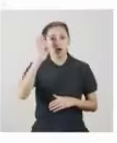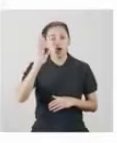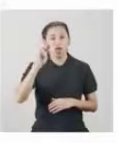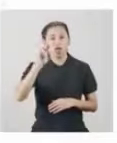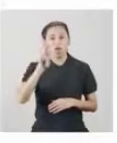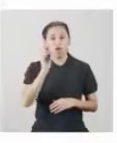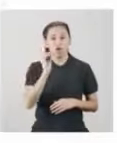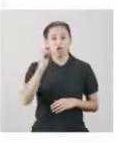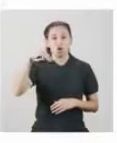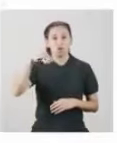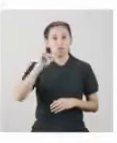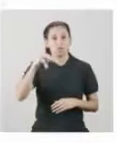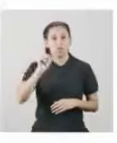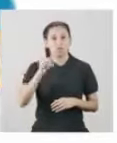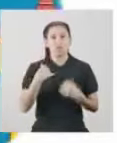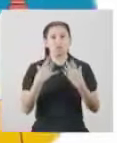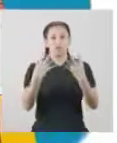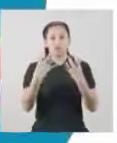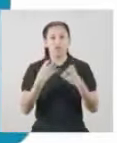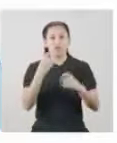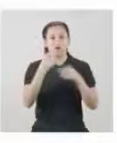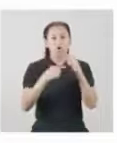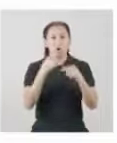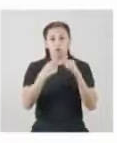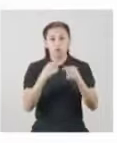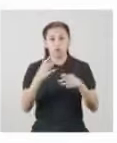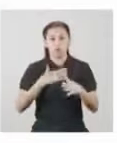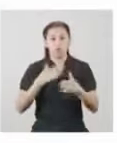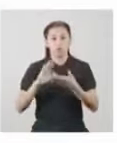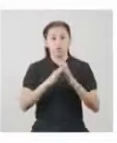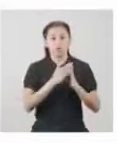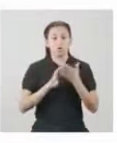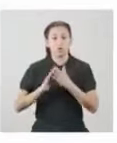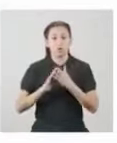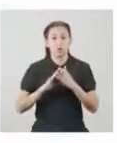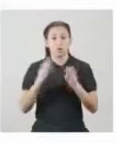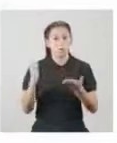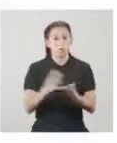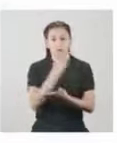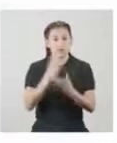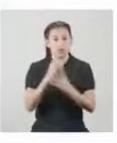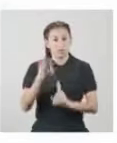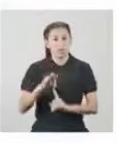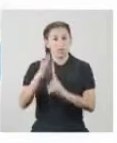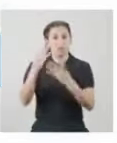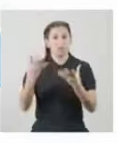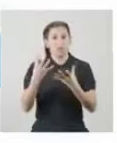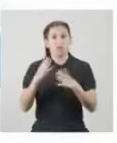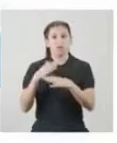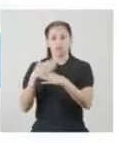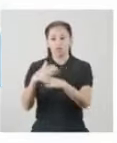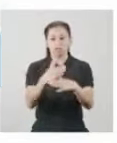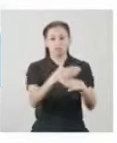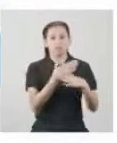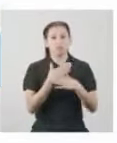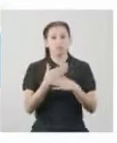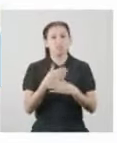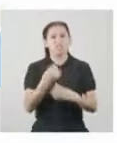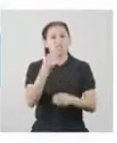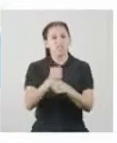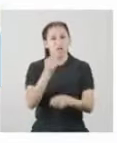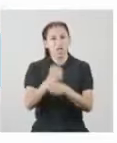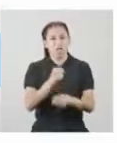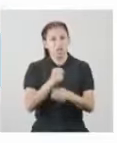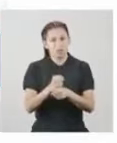Hola Romina Quería contarte que en mi comunidad el problema principal es la distribución del trabajo